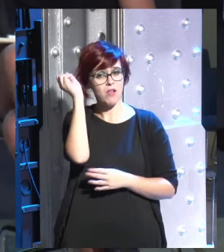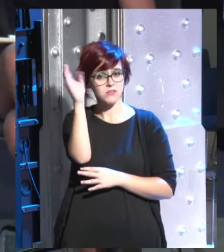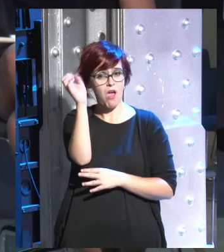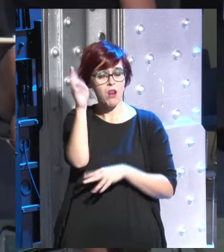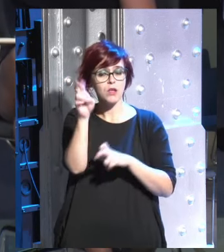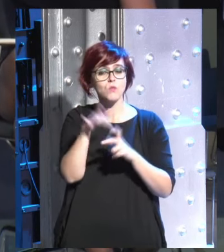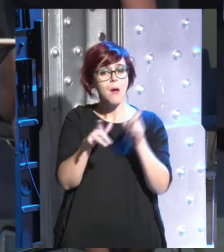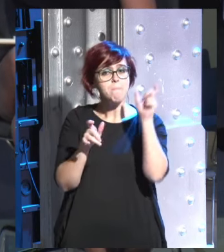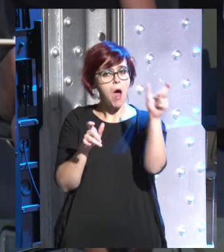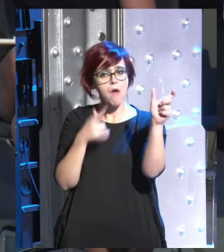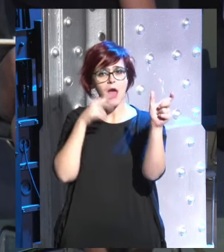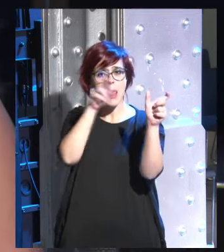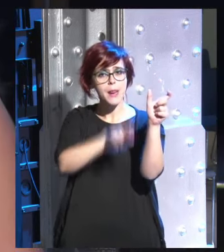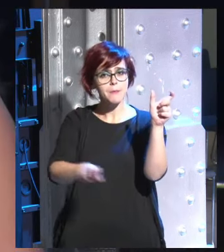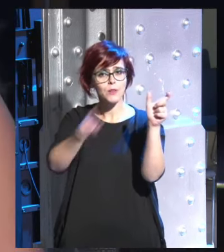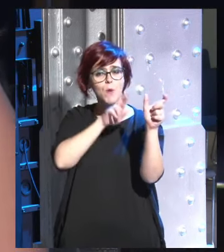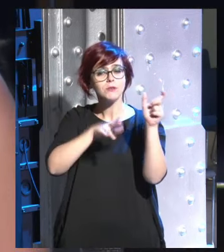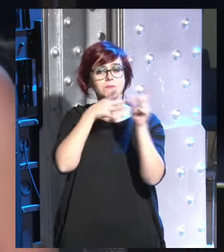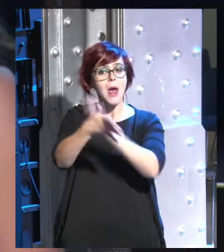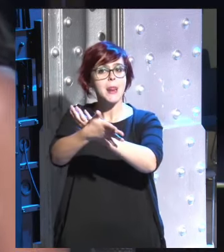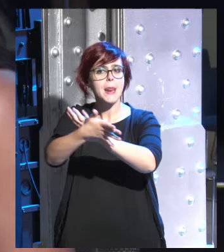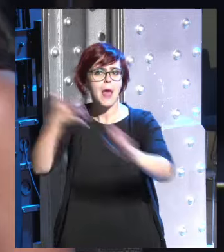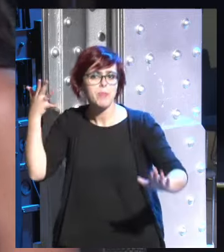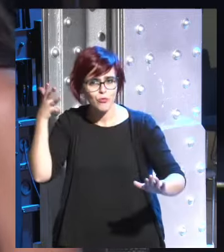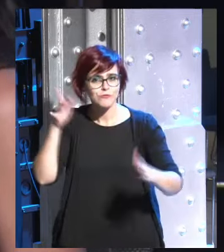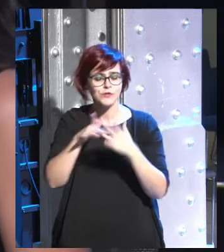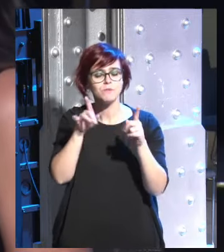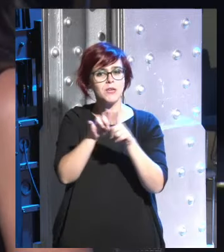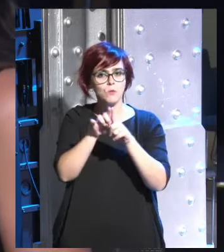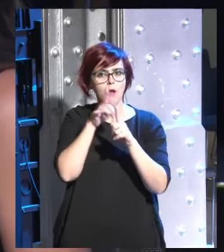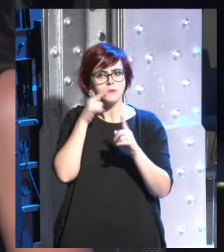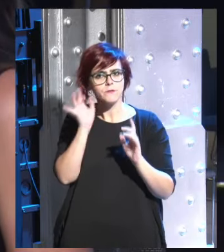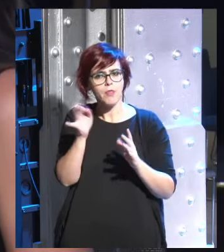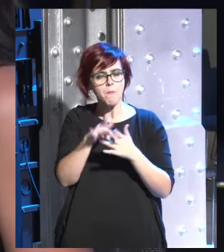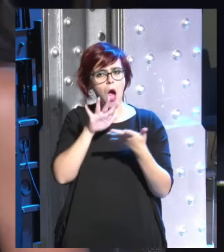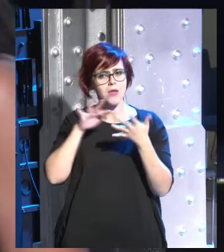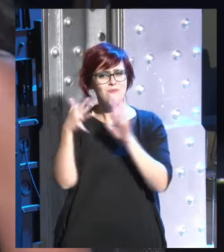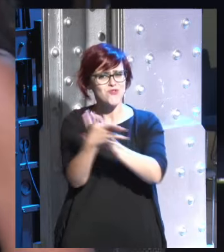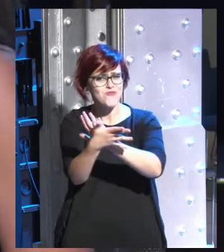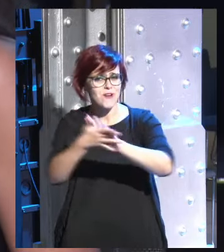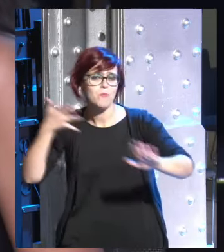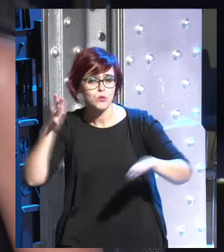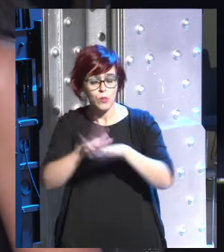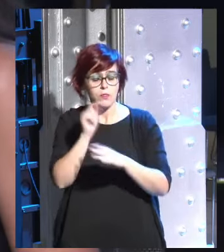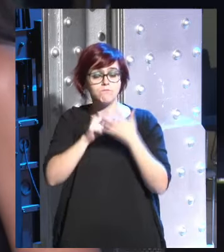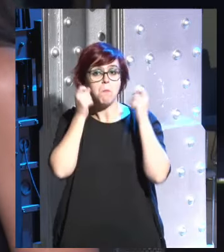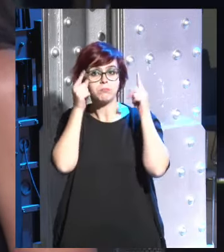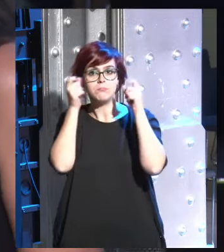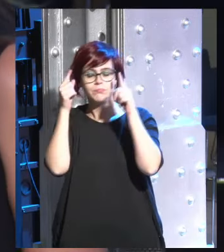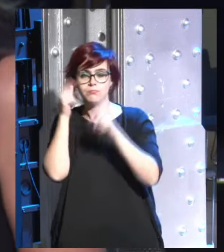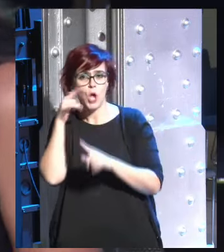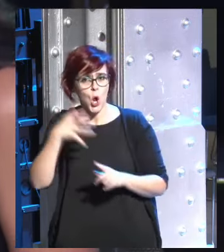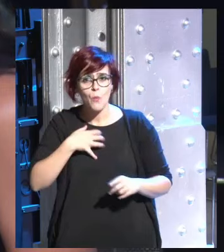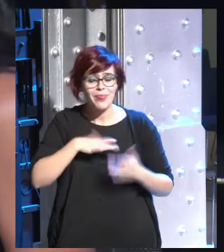palabra que se ha repetido que es rápido este cambio es extraordinariamente rápido tan rápido que no nos estamos dando cuenta